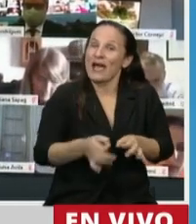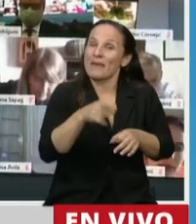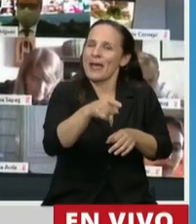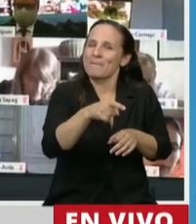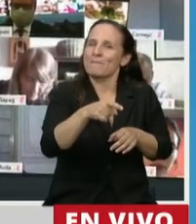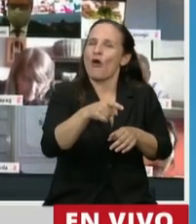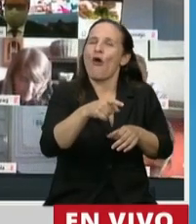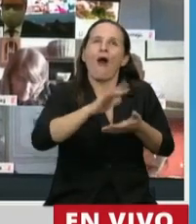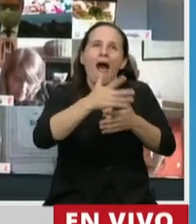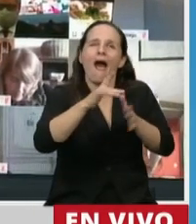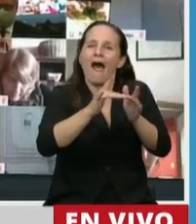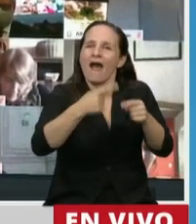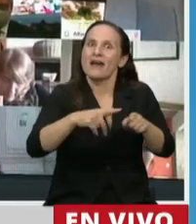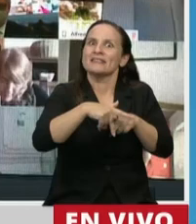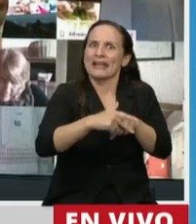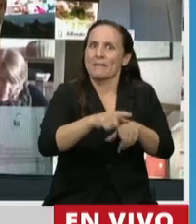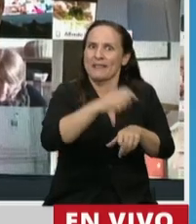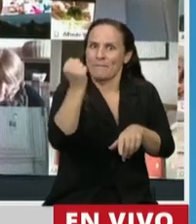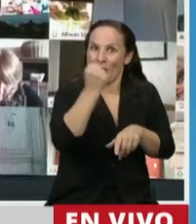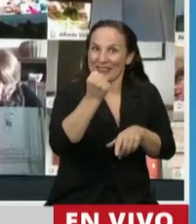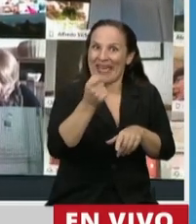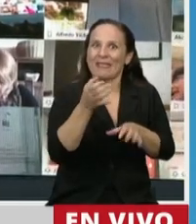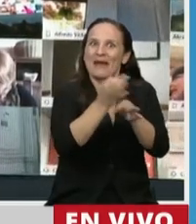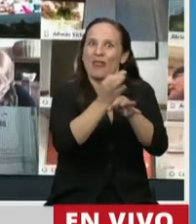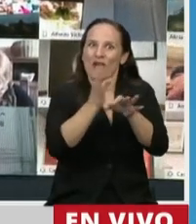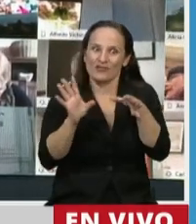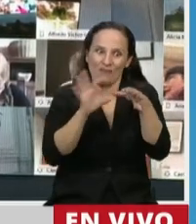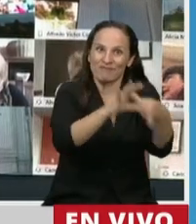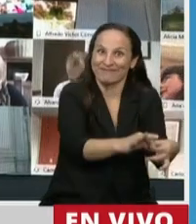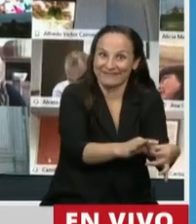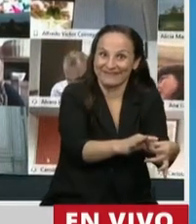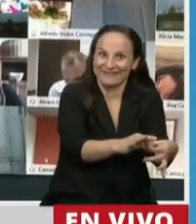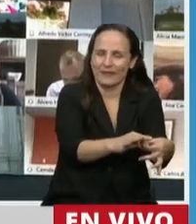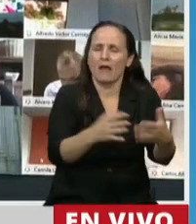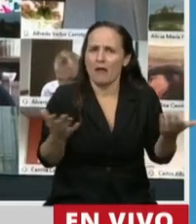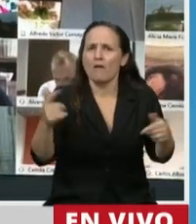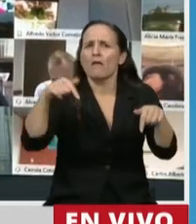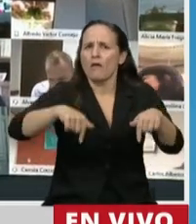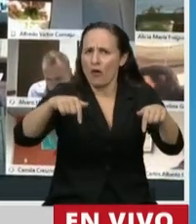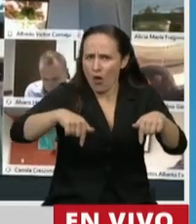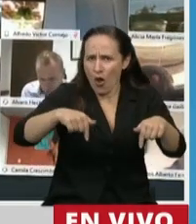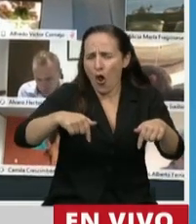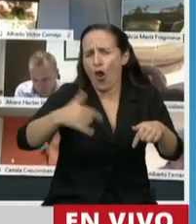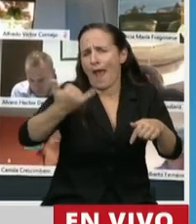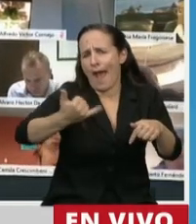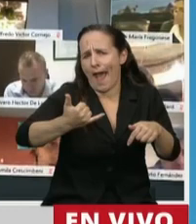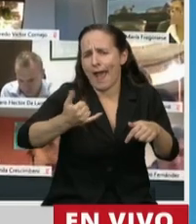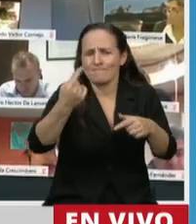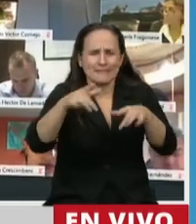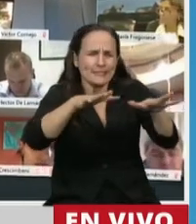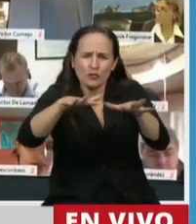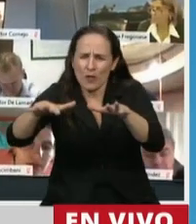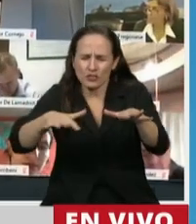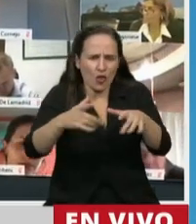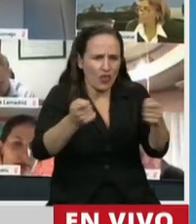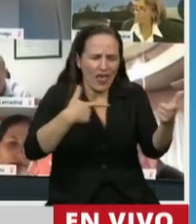importantes para la complementariedad de nuestro sistema educativo y que hoy las distintas interpelaciones que nos